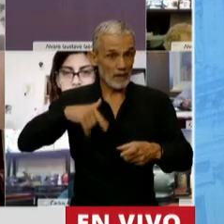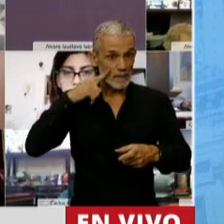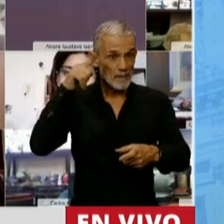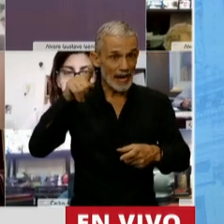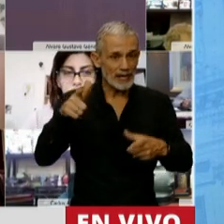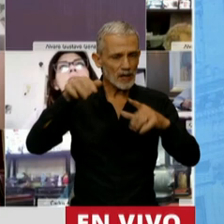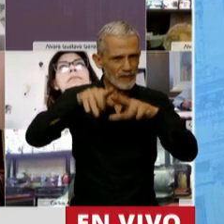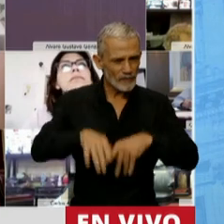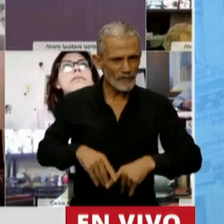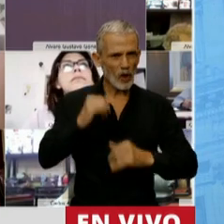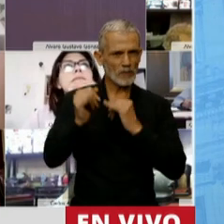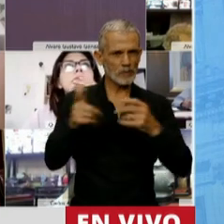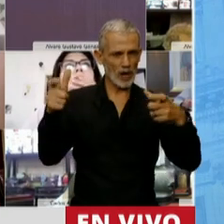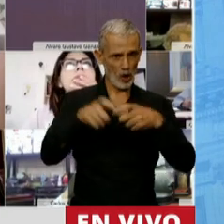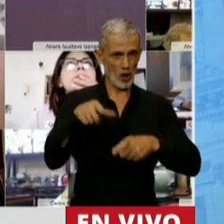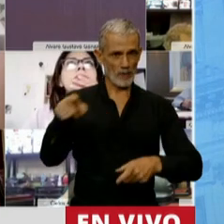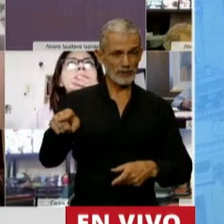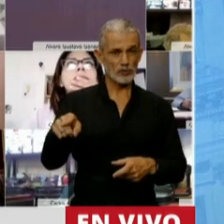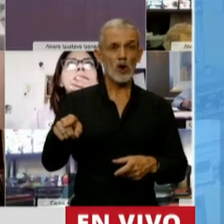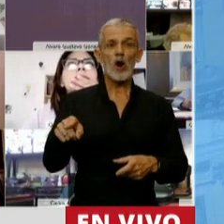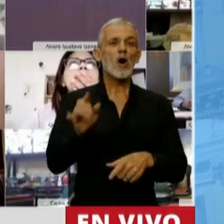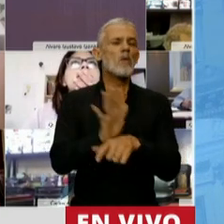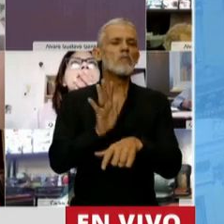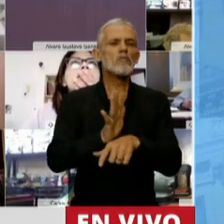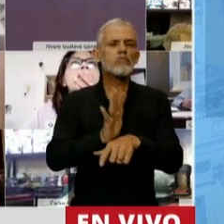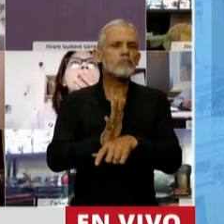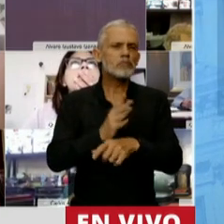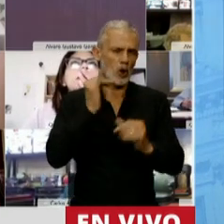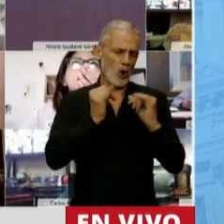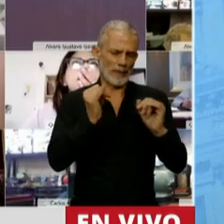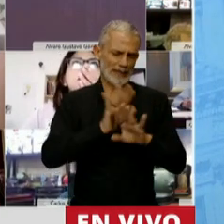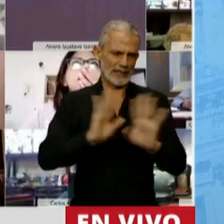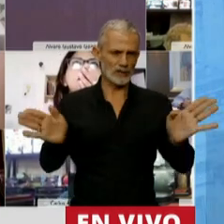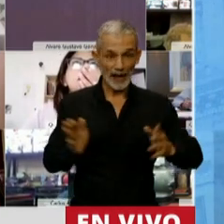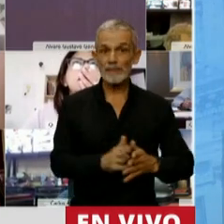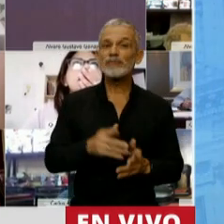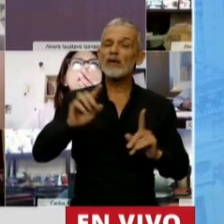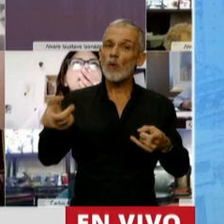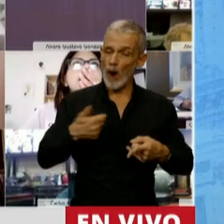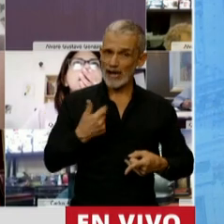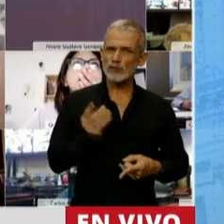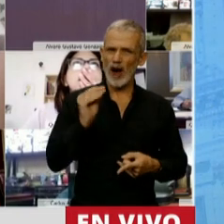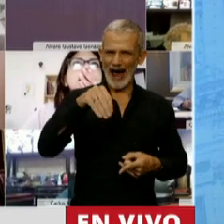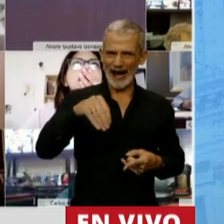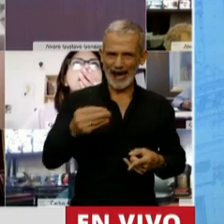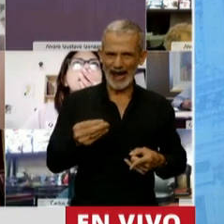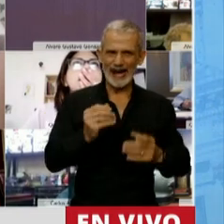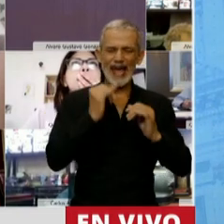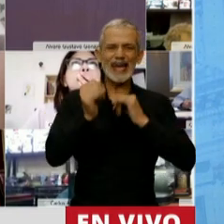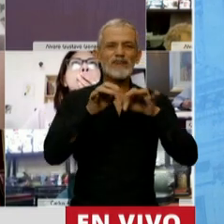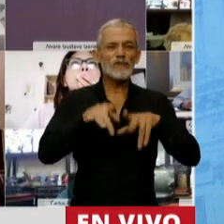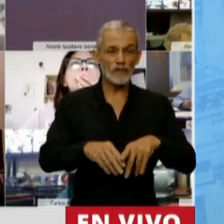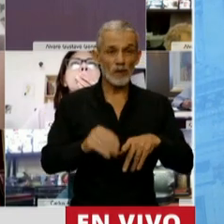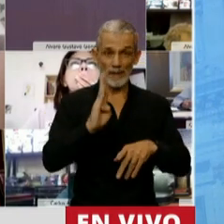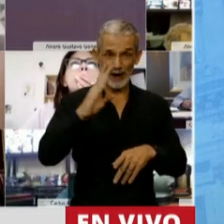Fondo Monetario Internacional exime de todos comentarios. Sin embargo, yo agregaría el informe del Banco